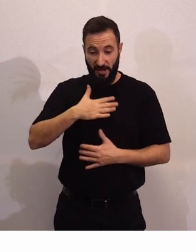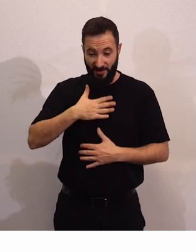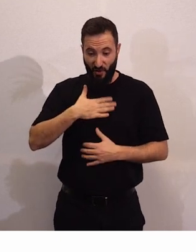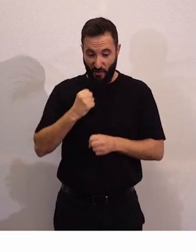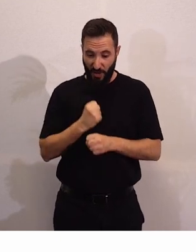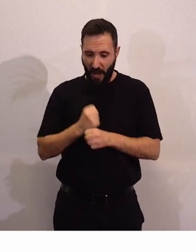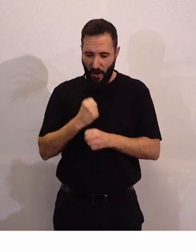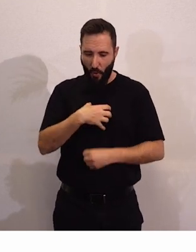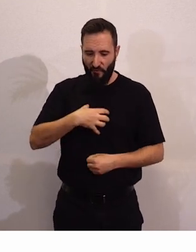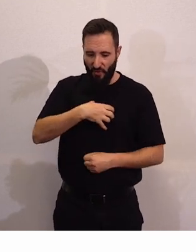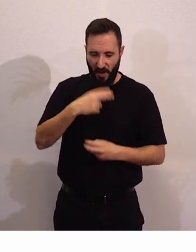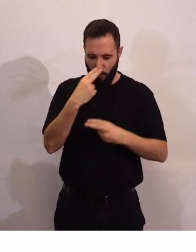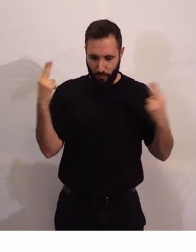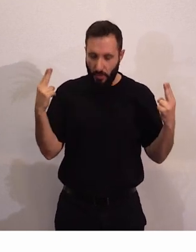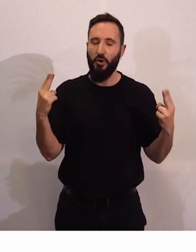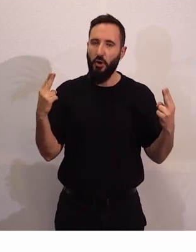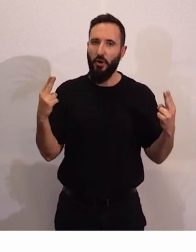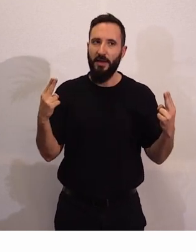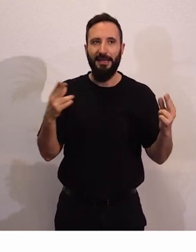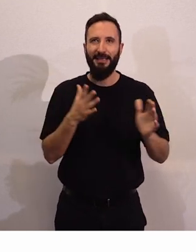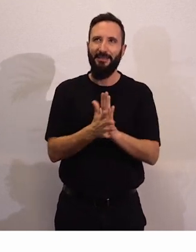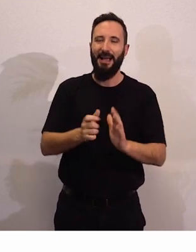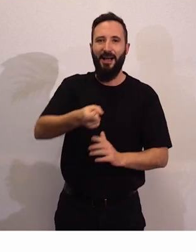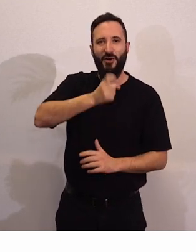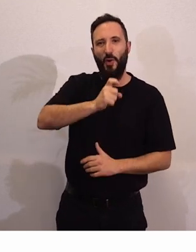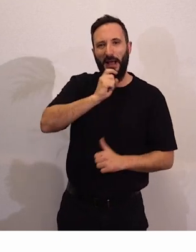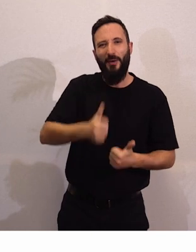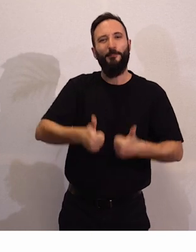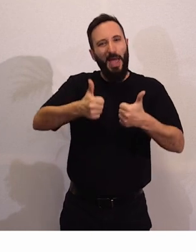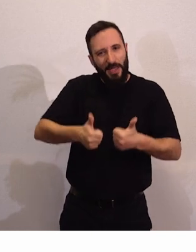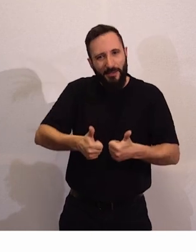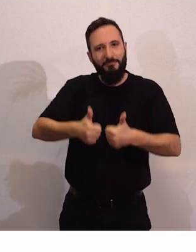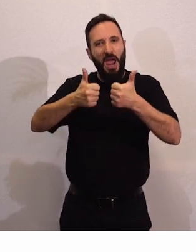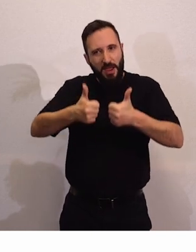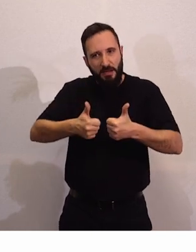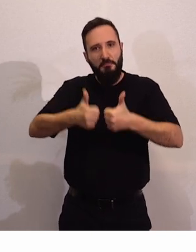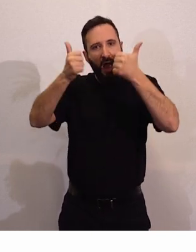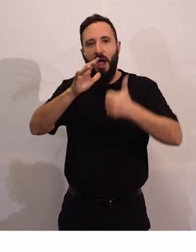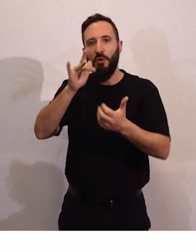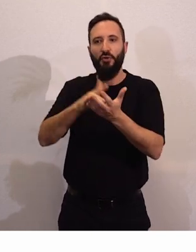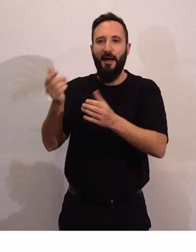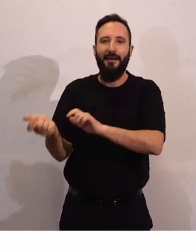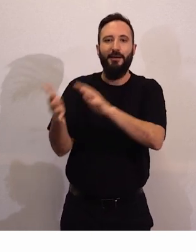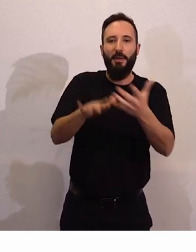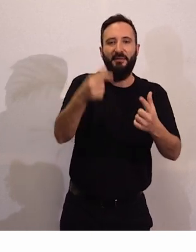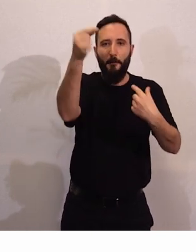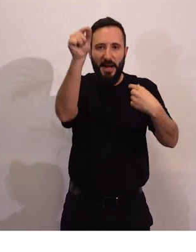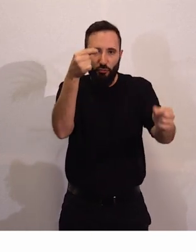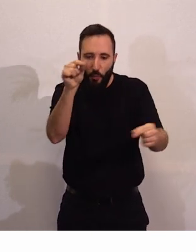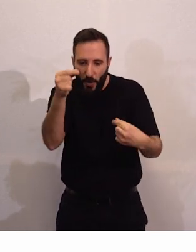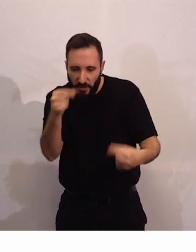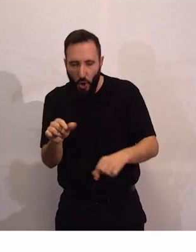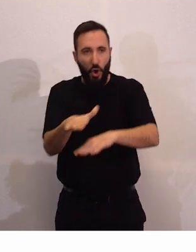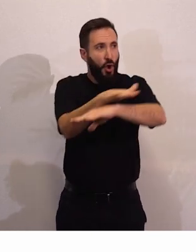pública es todo un poco más difícil. más difícil porque hay que poner presupuestos todos los